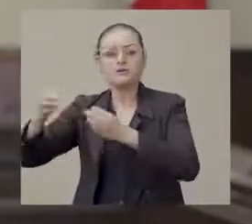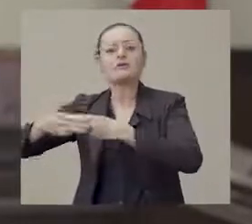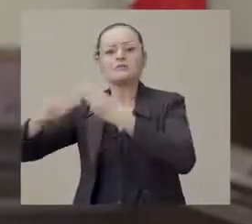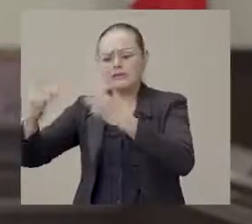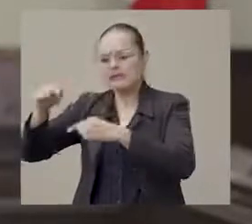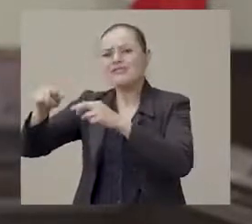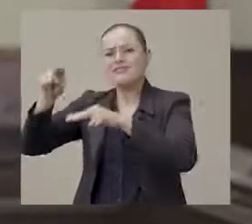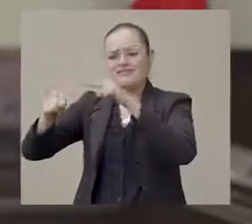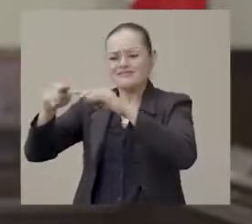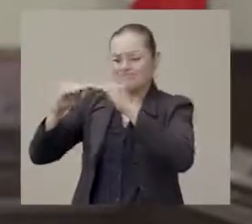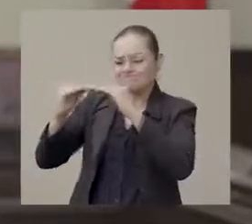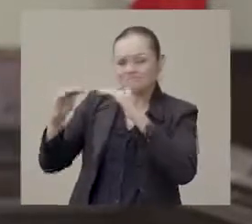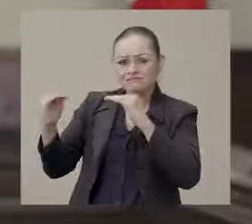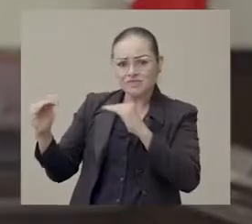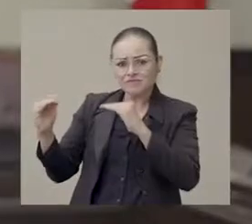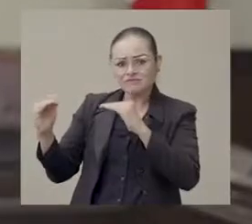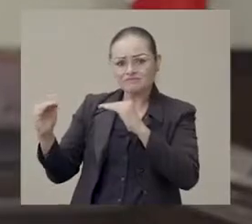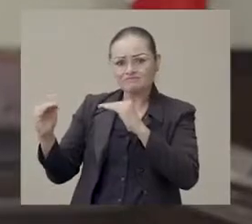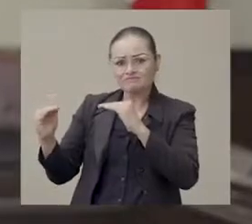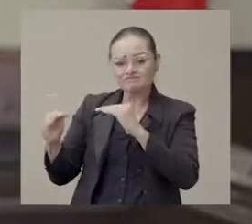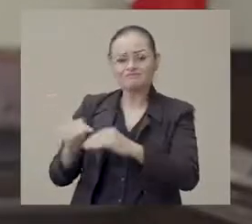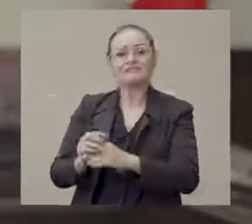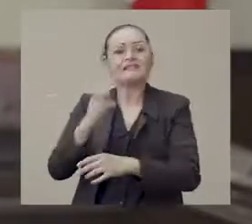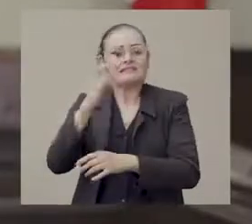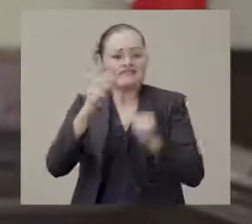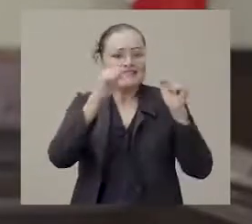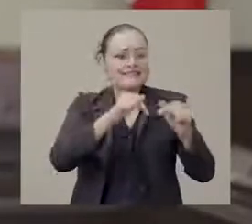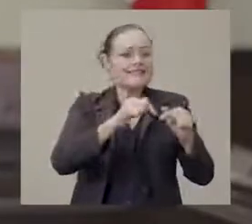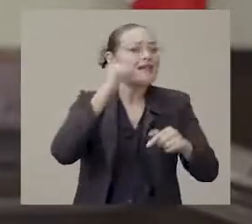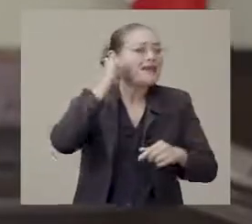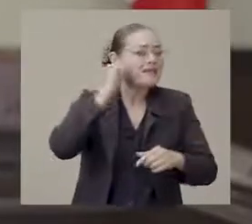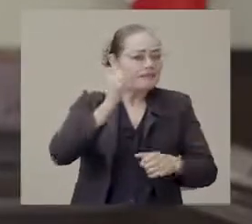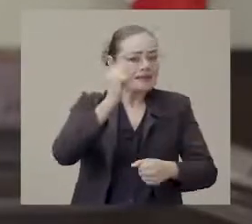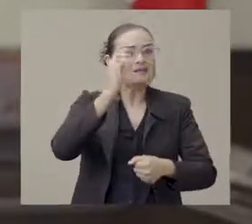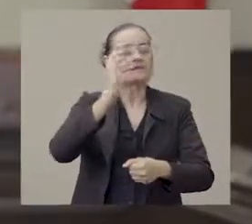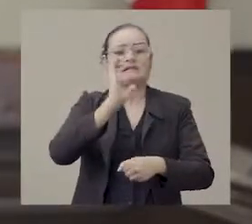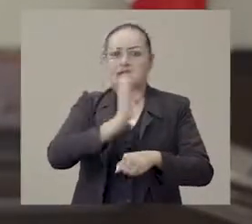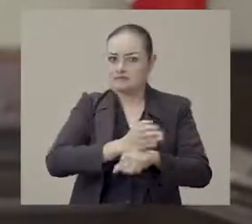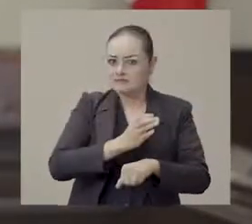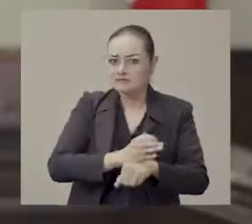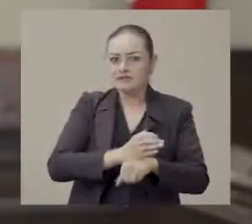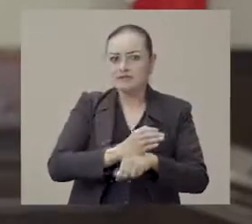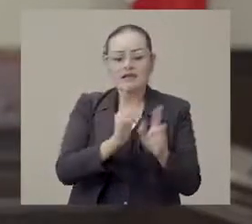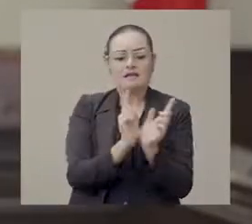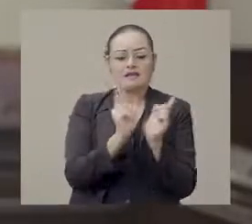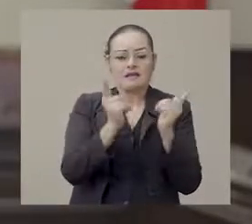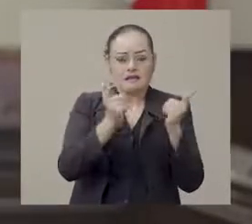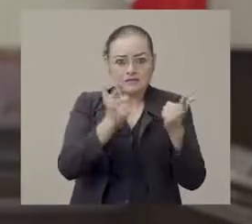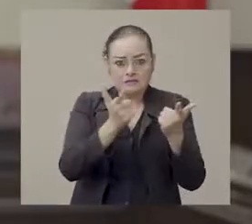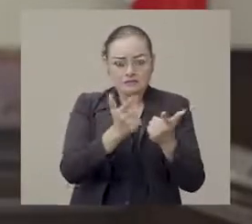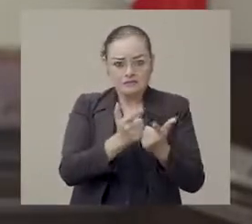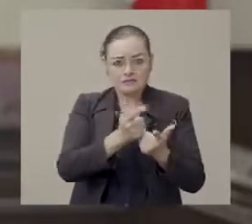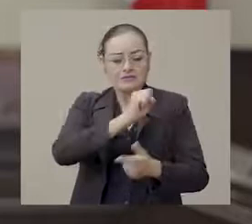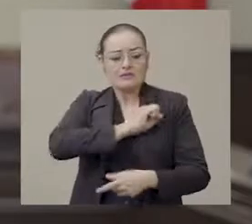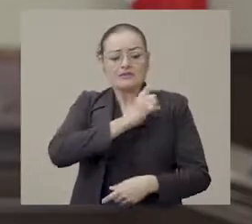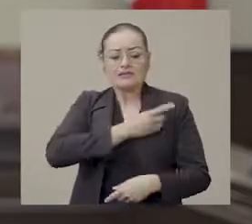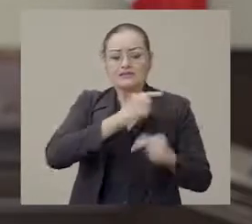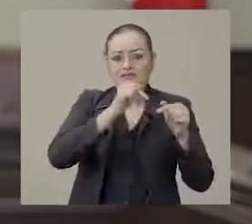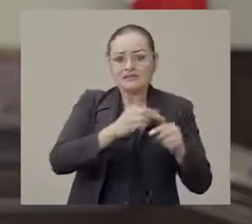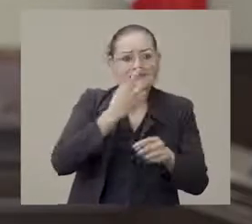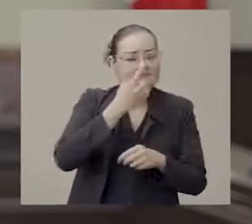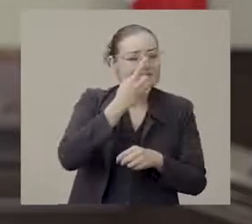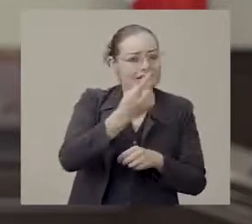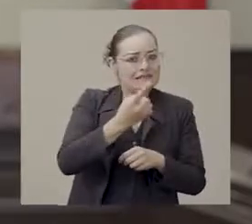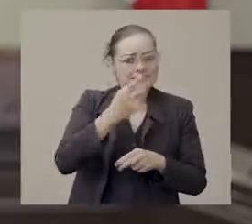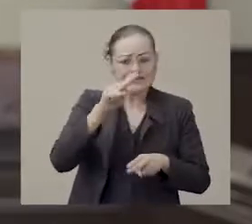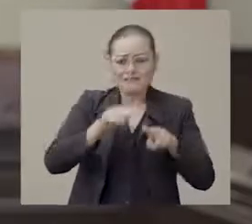afortunadamente, mantienen hasta ahora niveles estables. Por ello, en La Paz y Comondú, el Comité Estatal de Seguridad en Salud ha